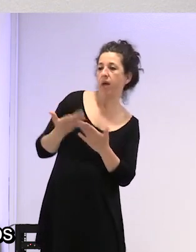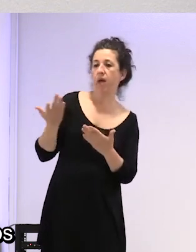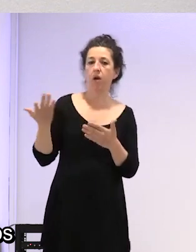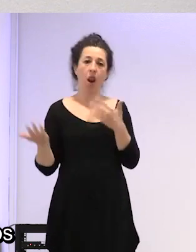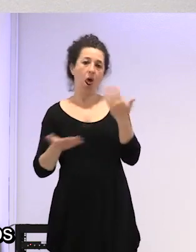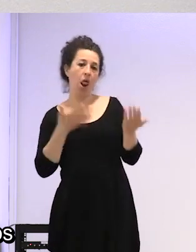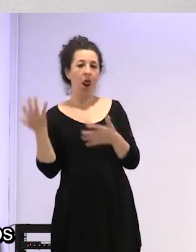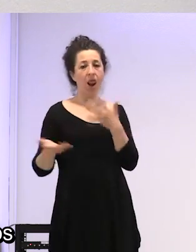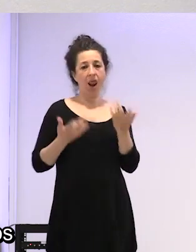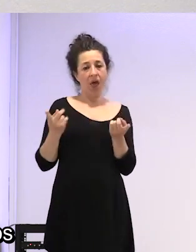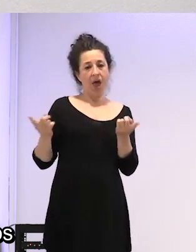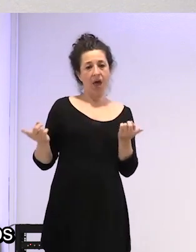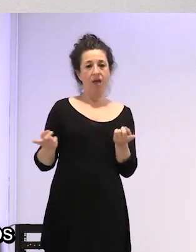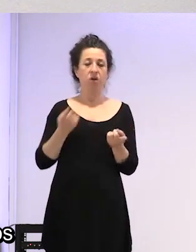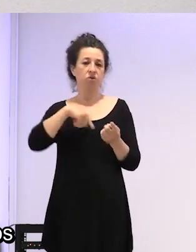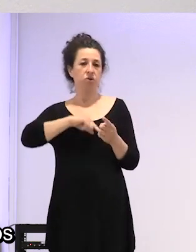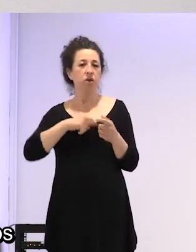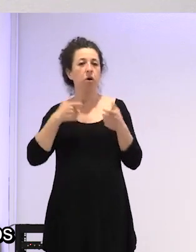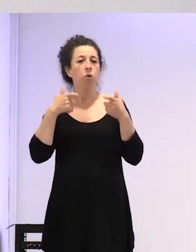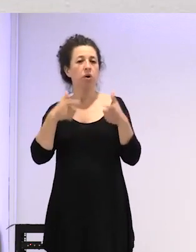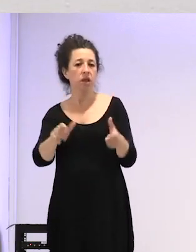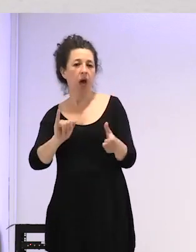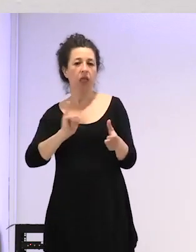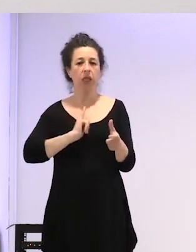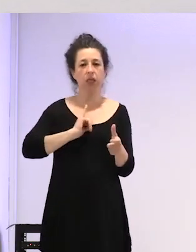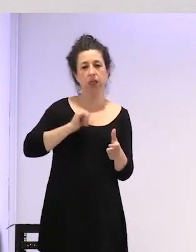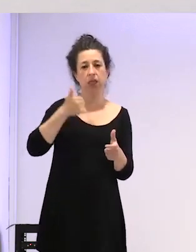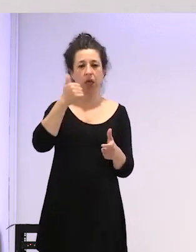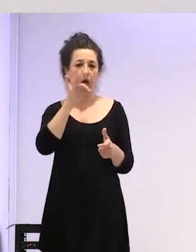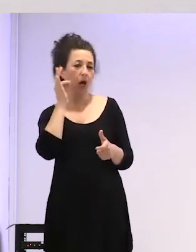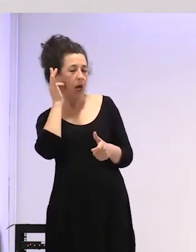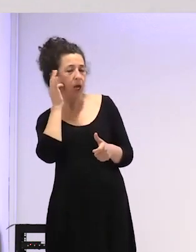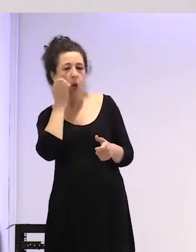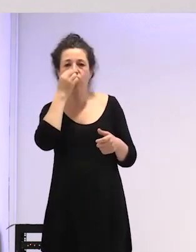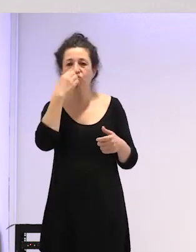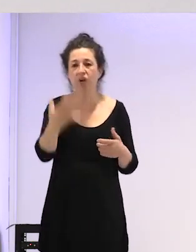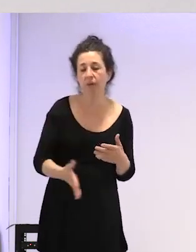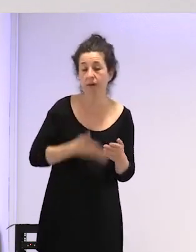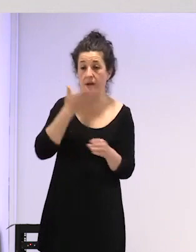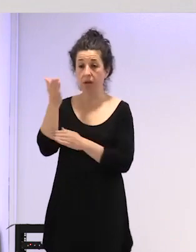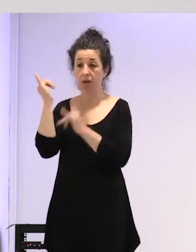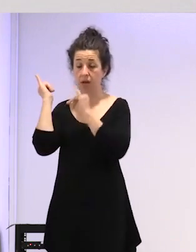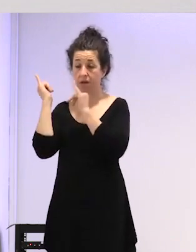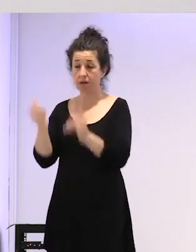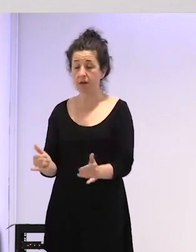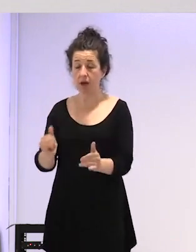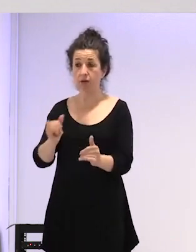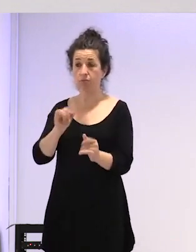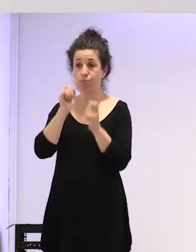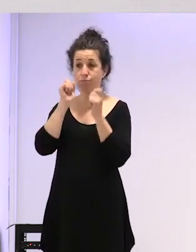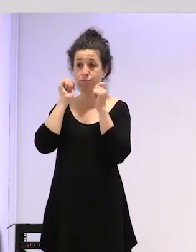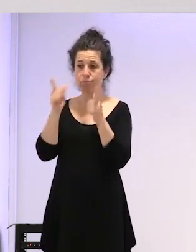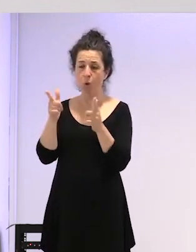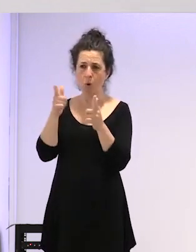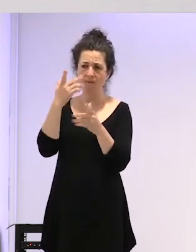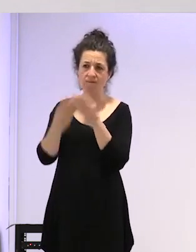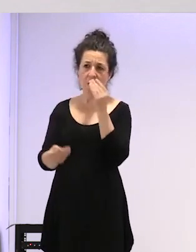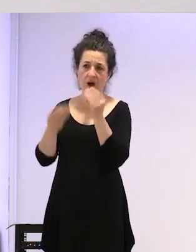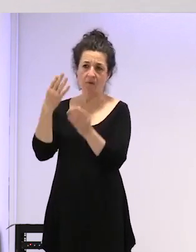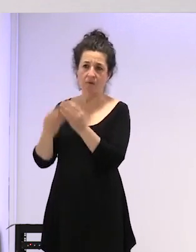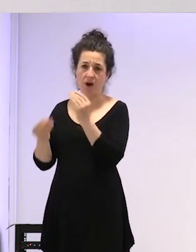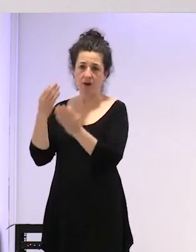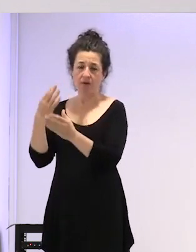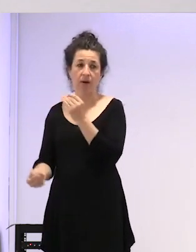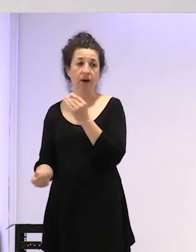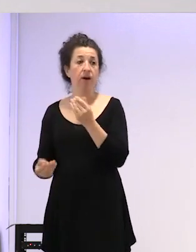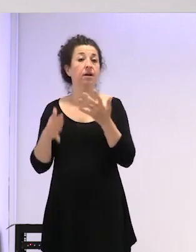perdón que modos no somos que tenemos una unidad de identidad de género vas con la bomba y luego me vas ahí y das cuenta de que fallan muchísimas cosas y